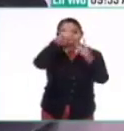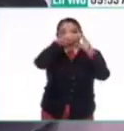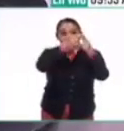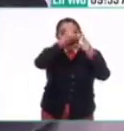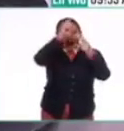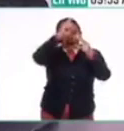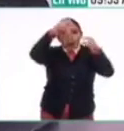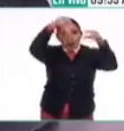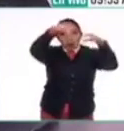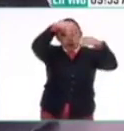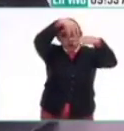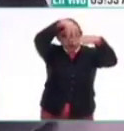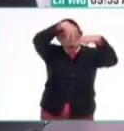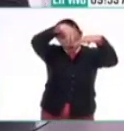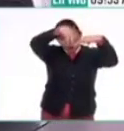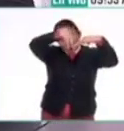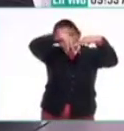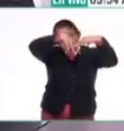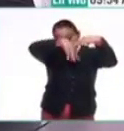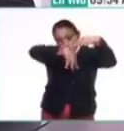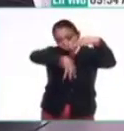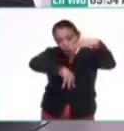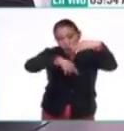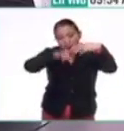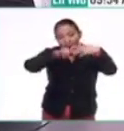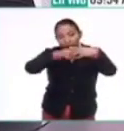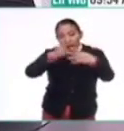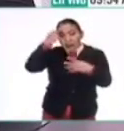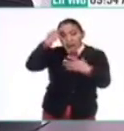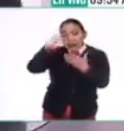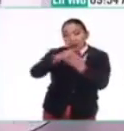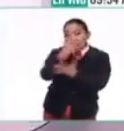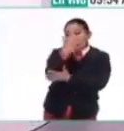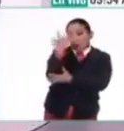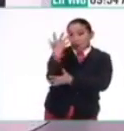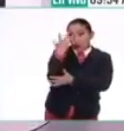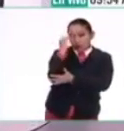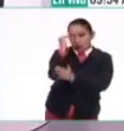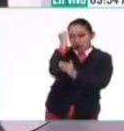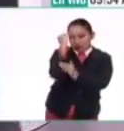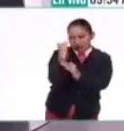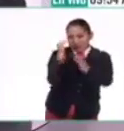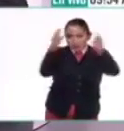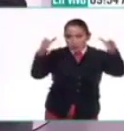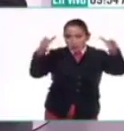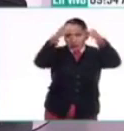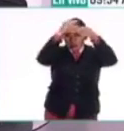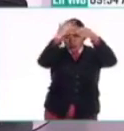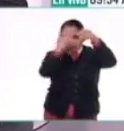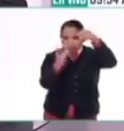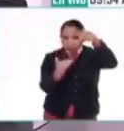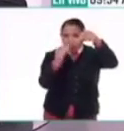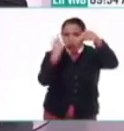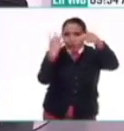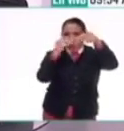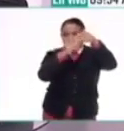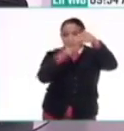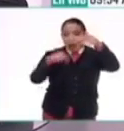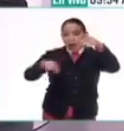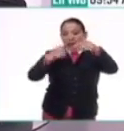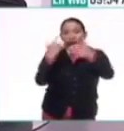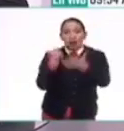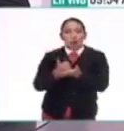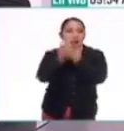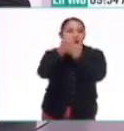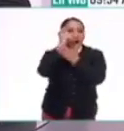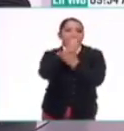a filtrarse y empezamos a considerar que los bosques, que están un poquito más abajo de los 4 mil metros, son fábricas